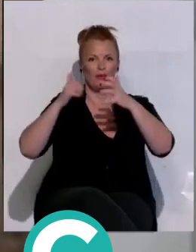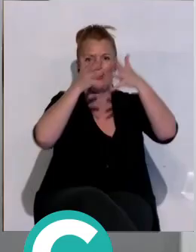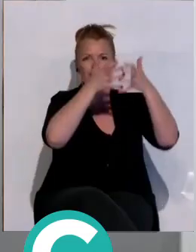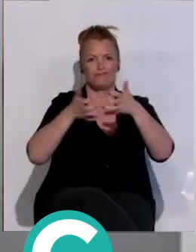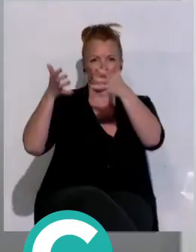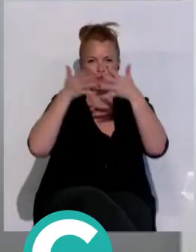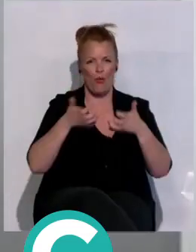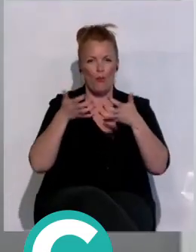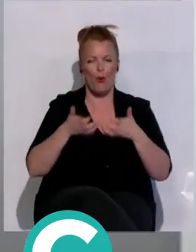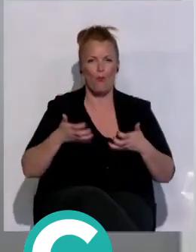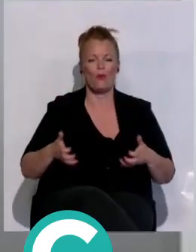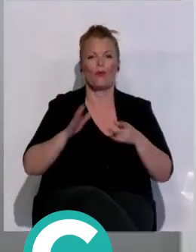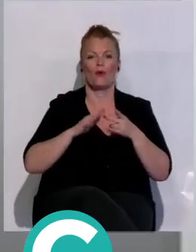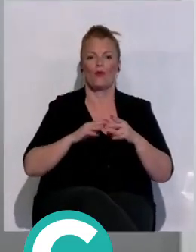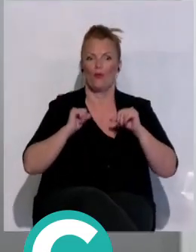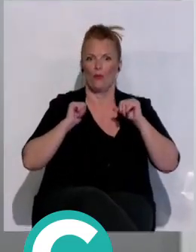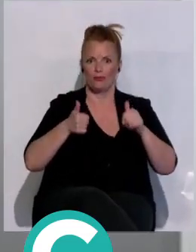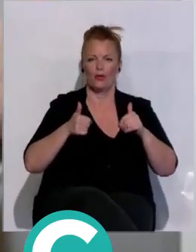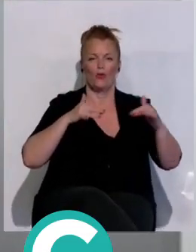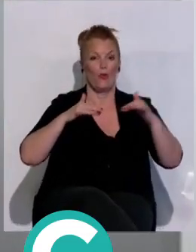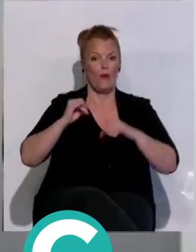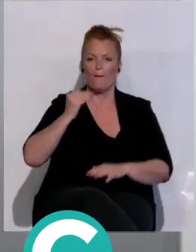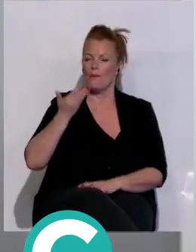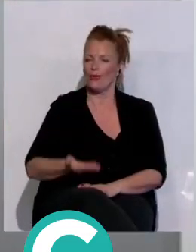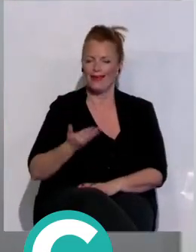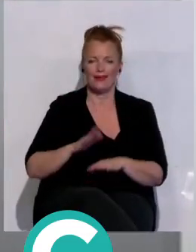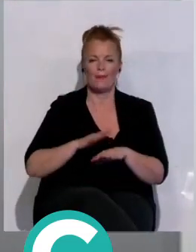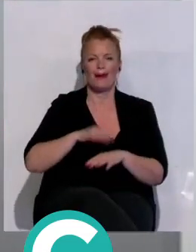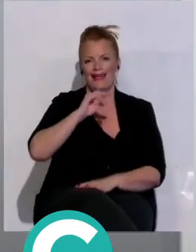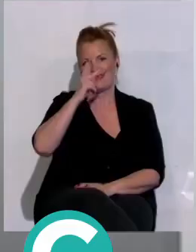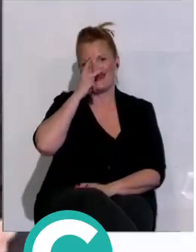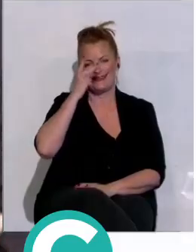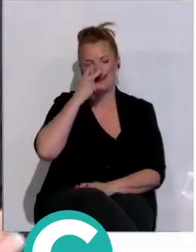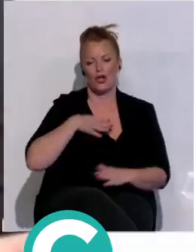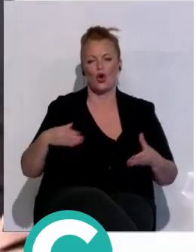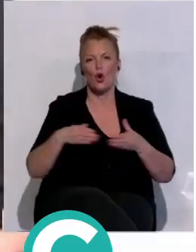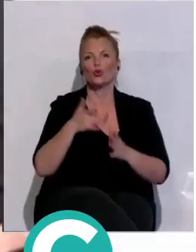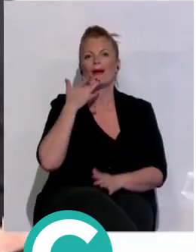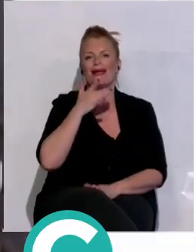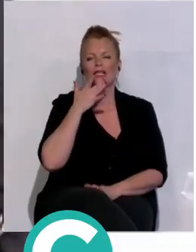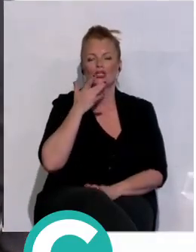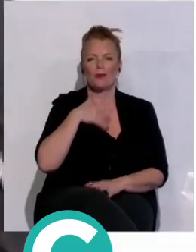desarrollo de un partido que resulta vital para los intereses del conjunto cadista.